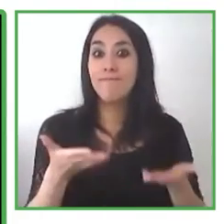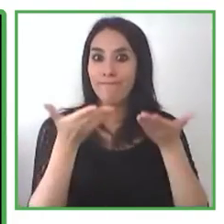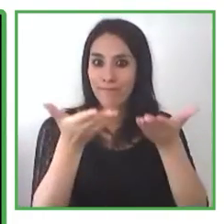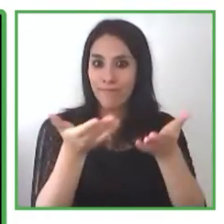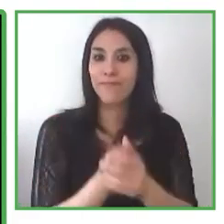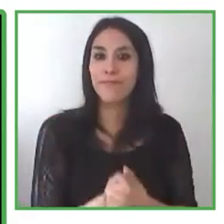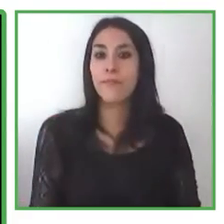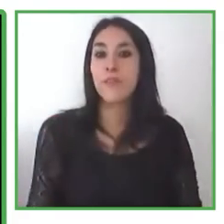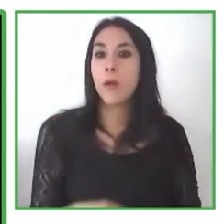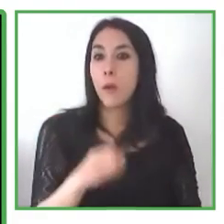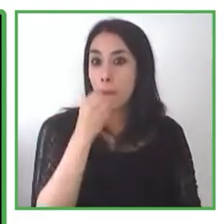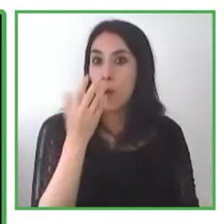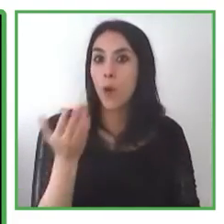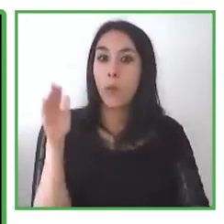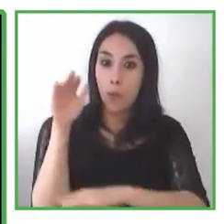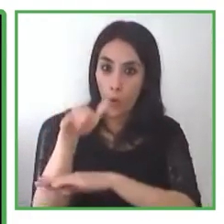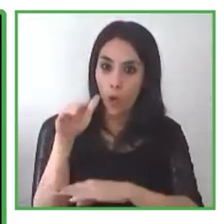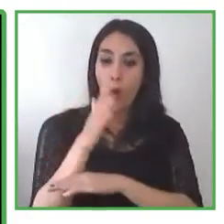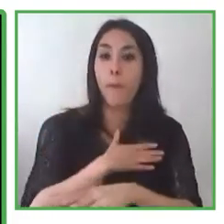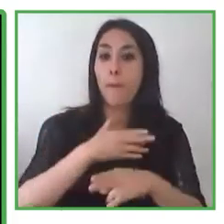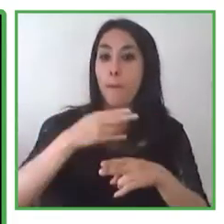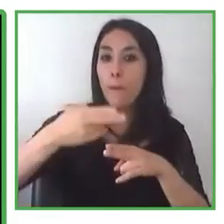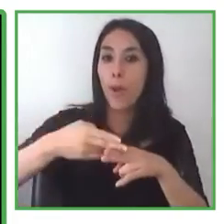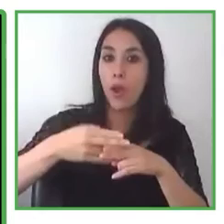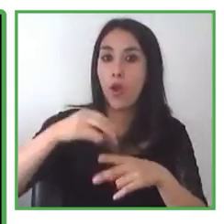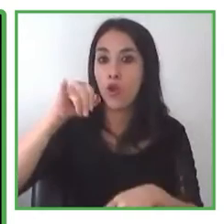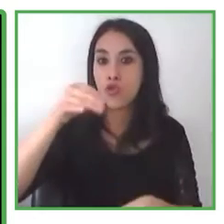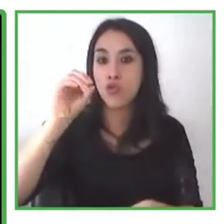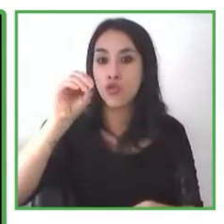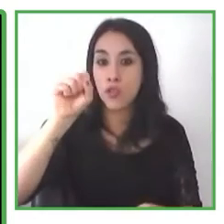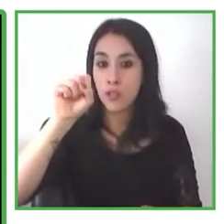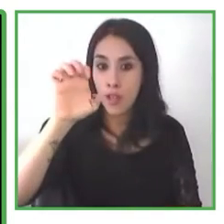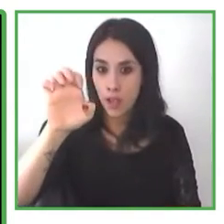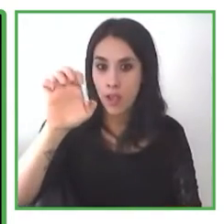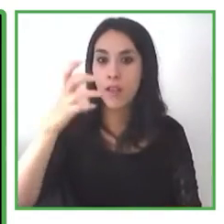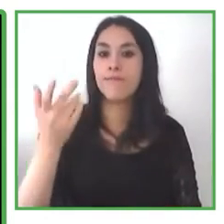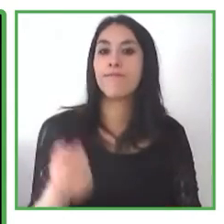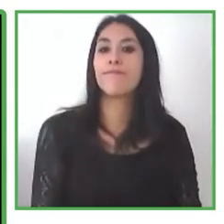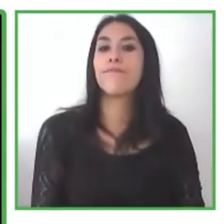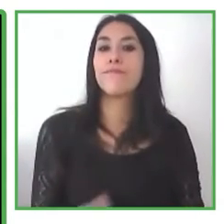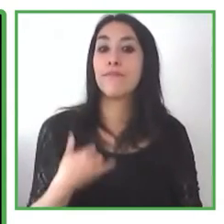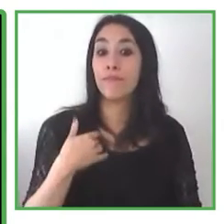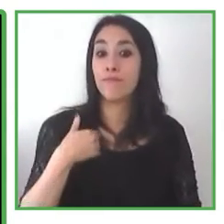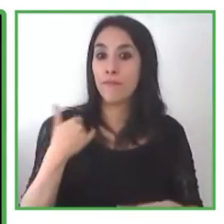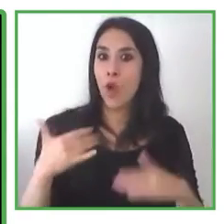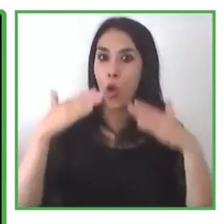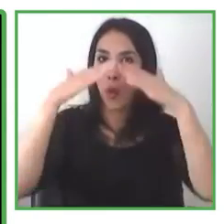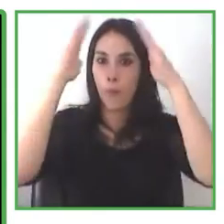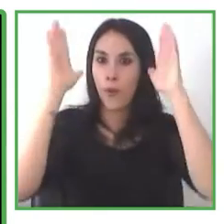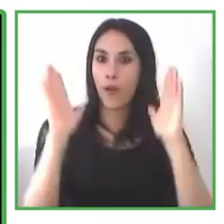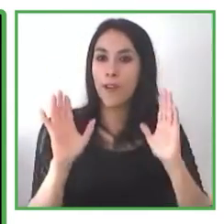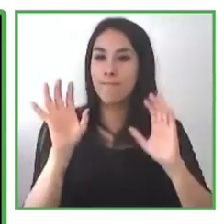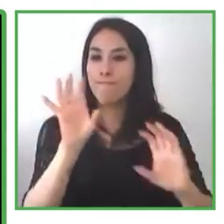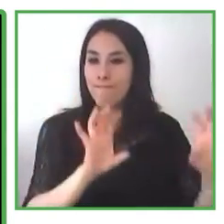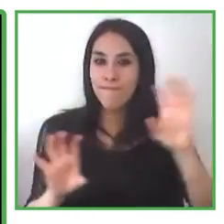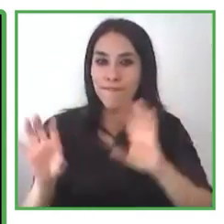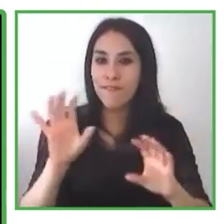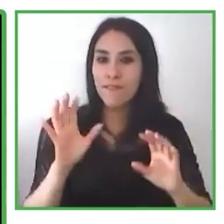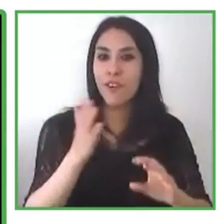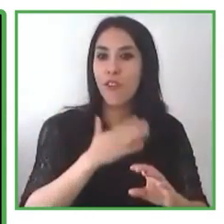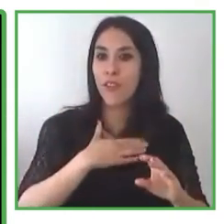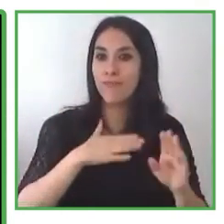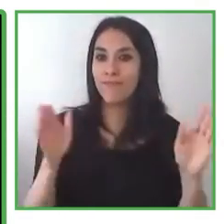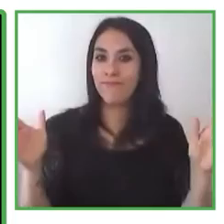tardes, mi nombre es José Sáez, pertenezco al grupo Resistiré, soy del hogar protegido y por el momento mi